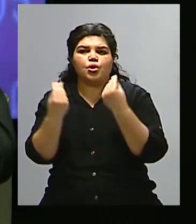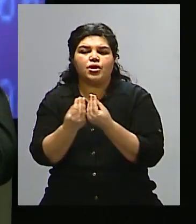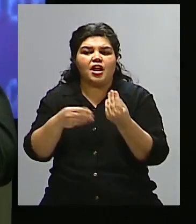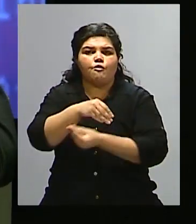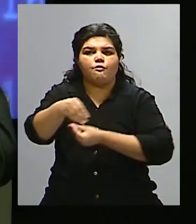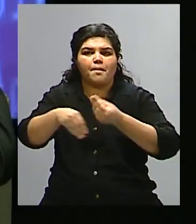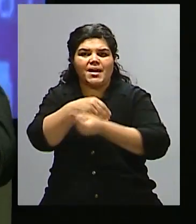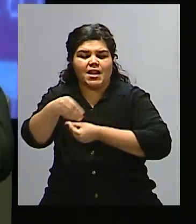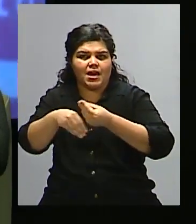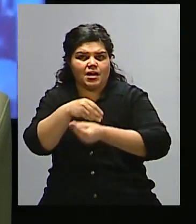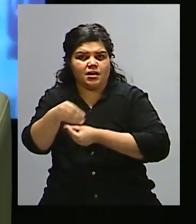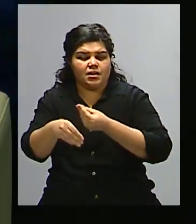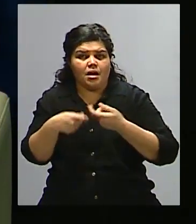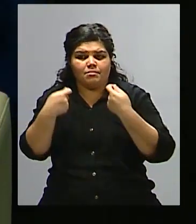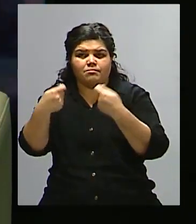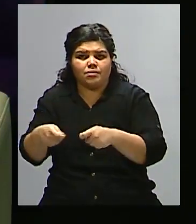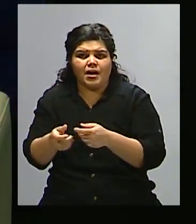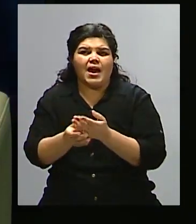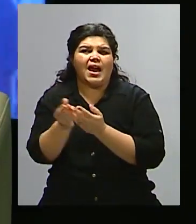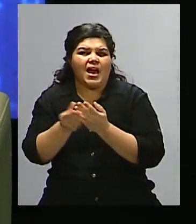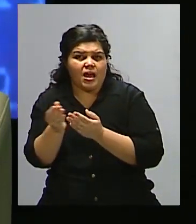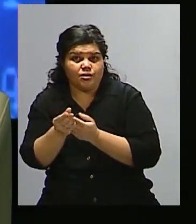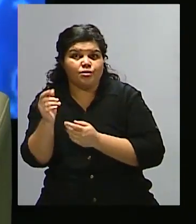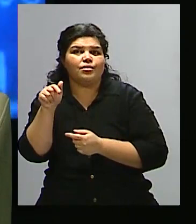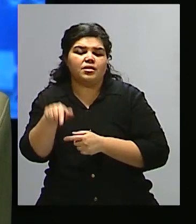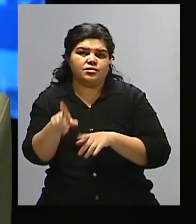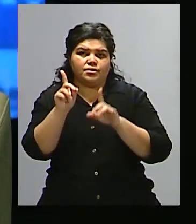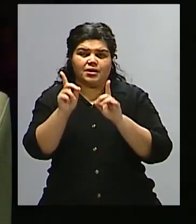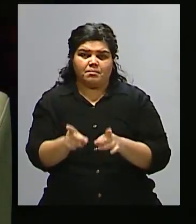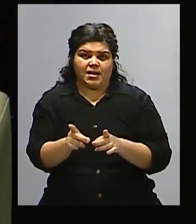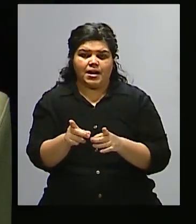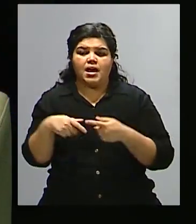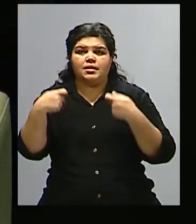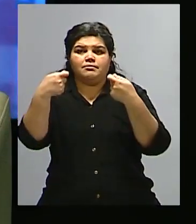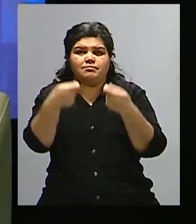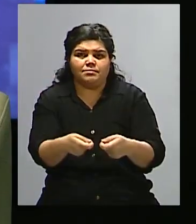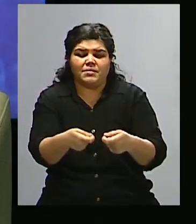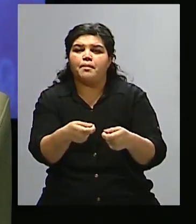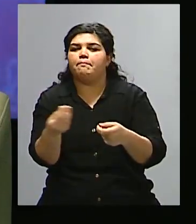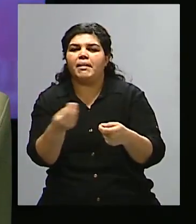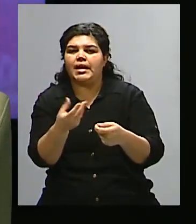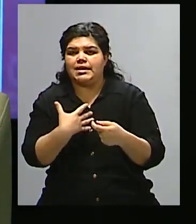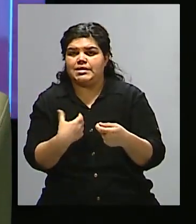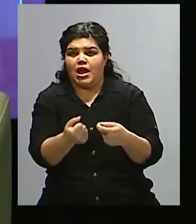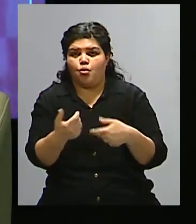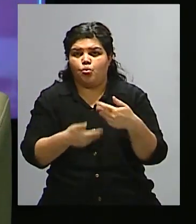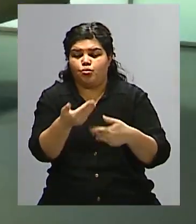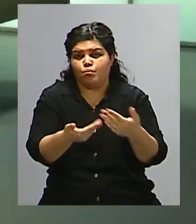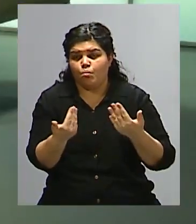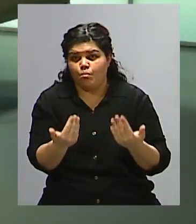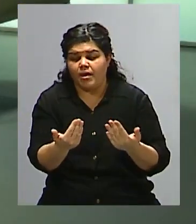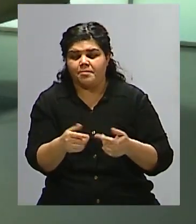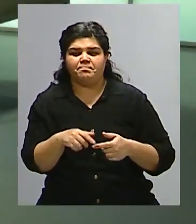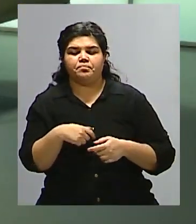individuos, vuelcan muchos recursos también en el financiamiento de la salud. En el sector privado, digamos,